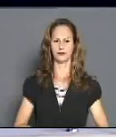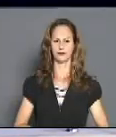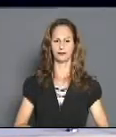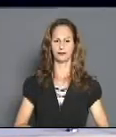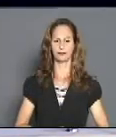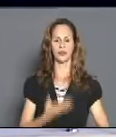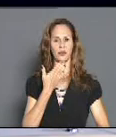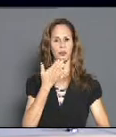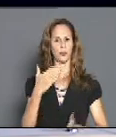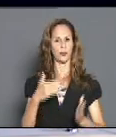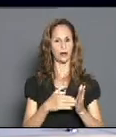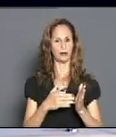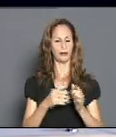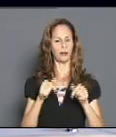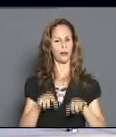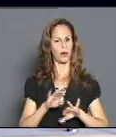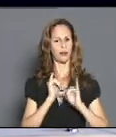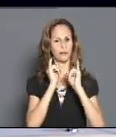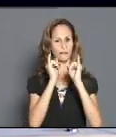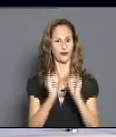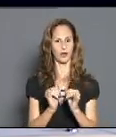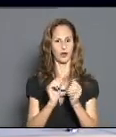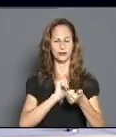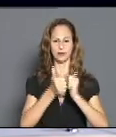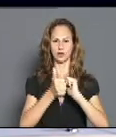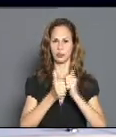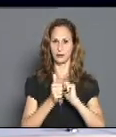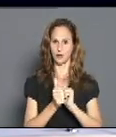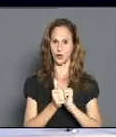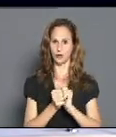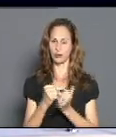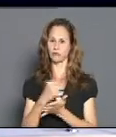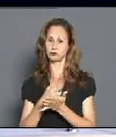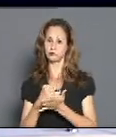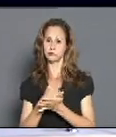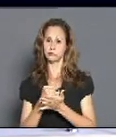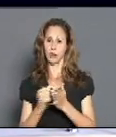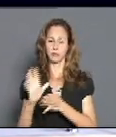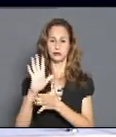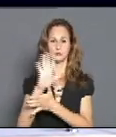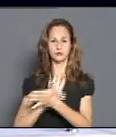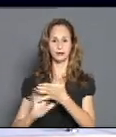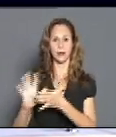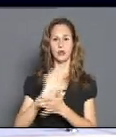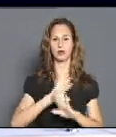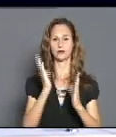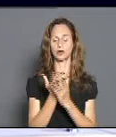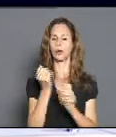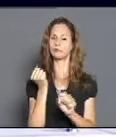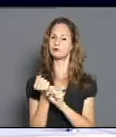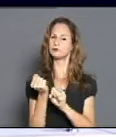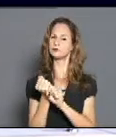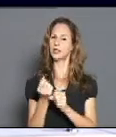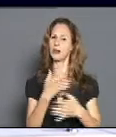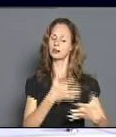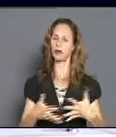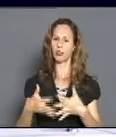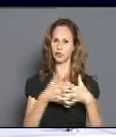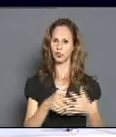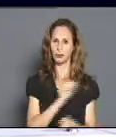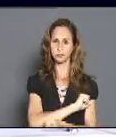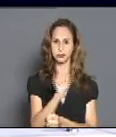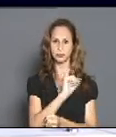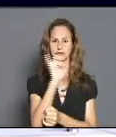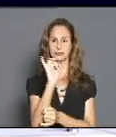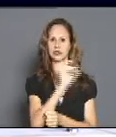Buenas tardes, aquí está la información deportiva. Los bravos de Atlanta se coronaron campeones este martes de las grandes ligas de béisbol de Estados Unidos, al vencer 7